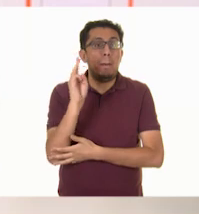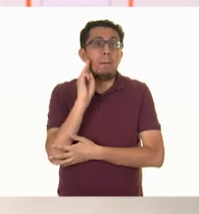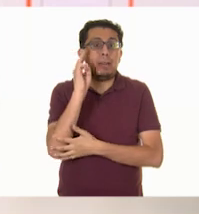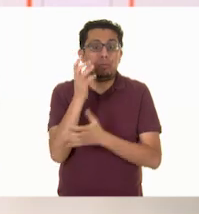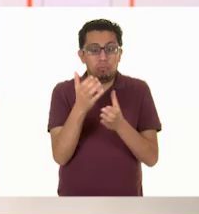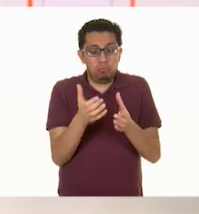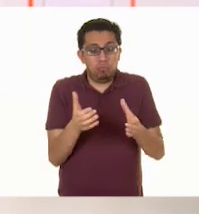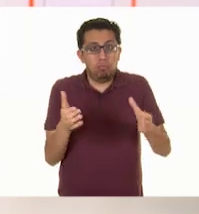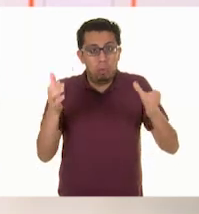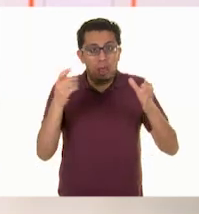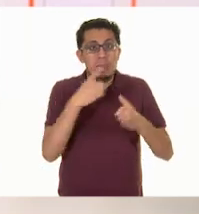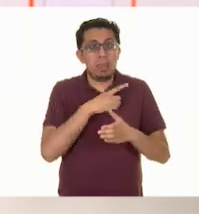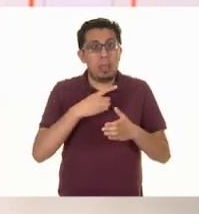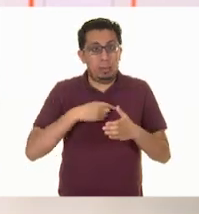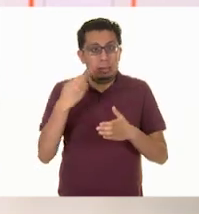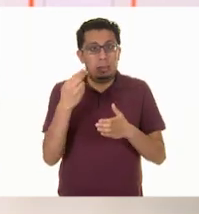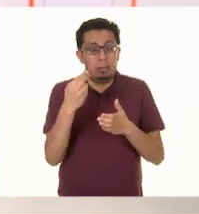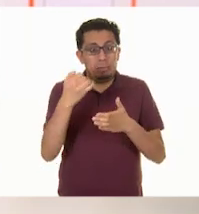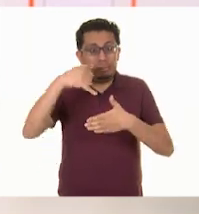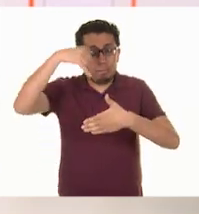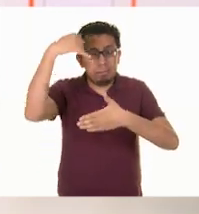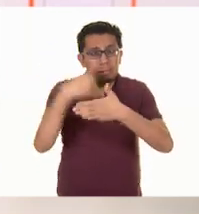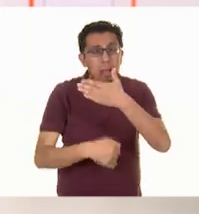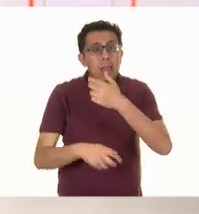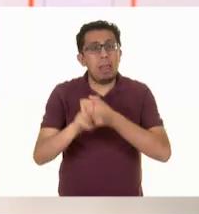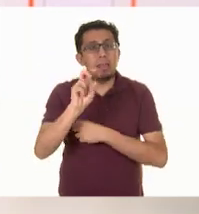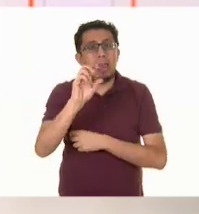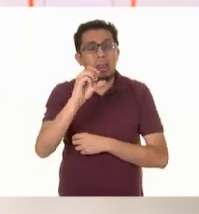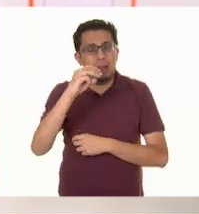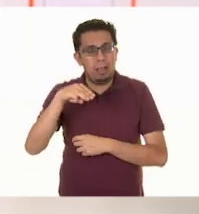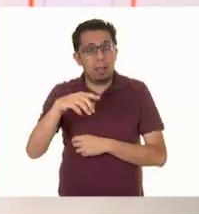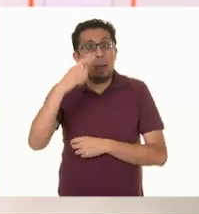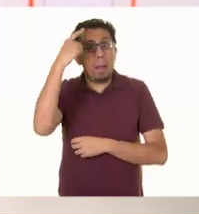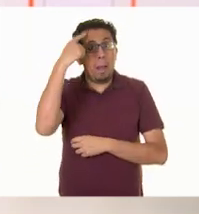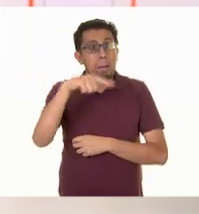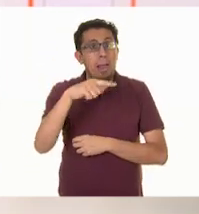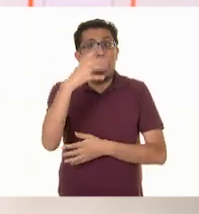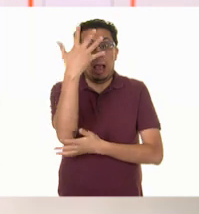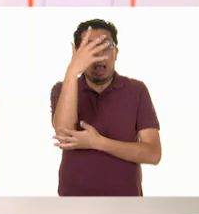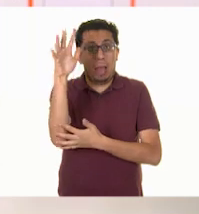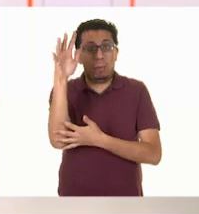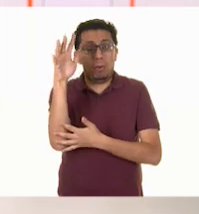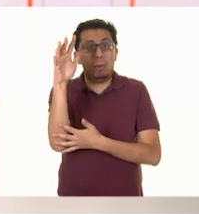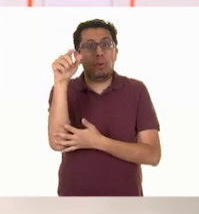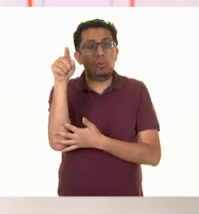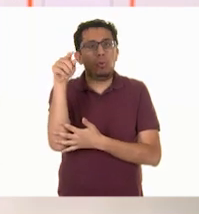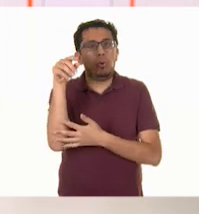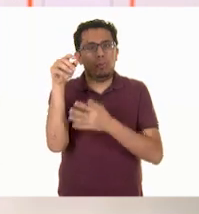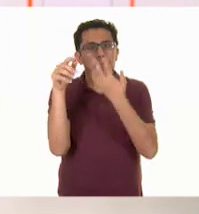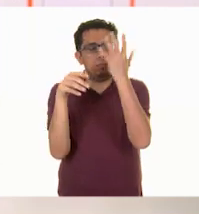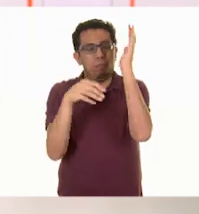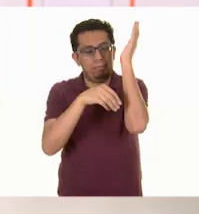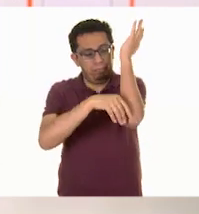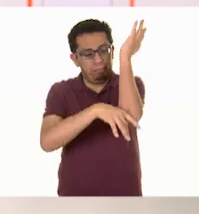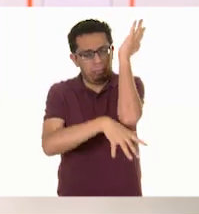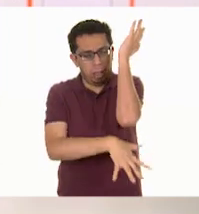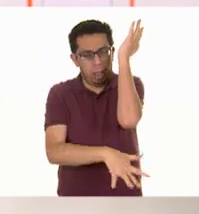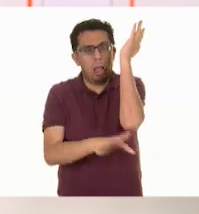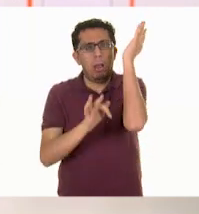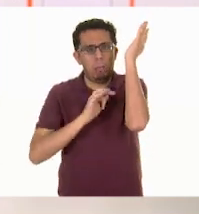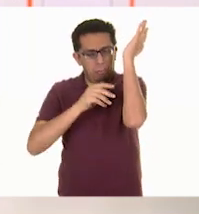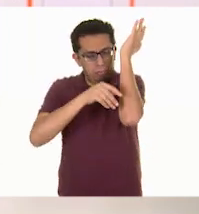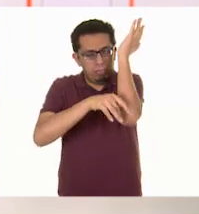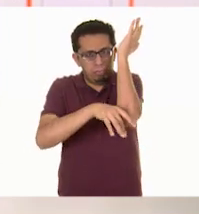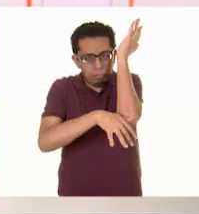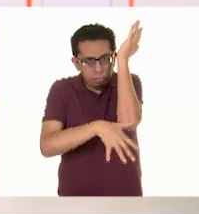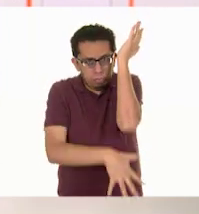tener una profundidad de 30 centímetros para que las raíces puedan desarrollarse muy bien y